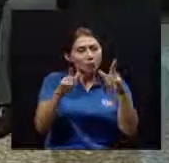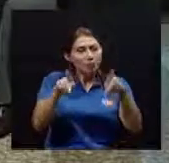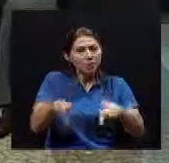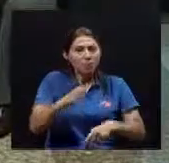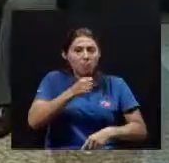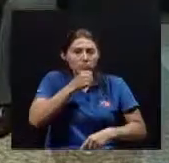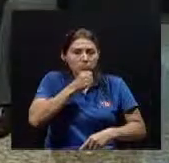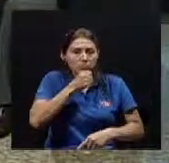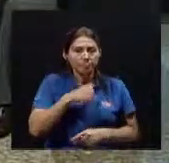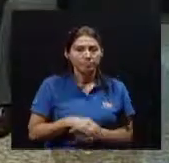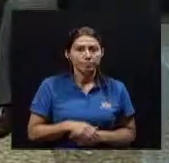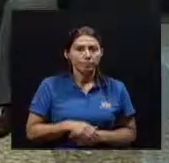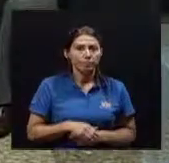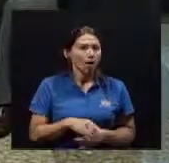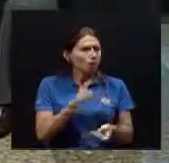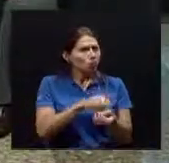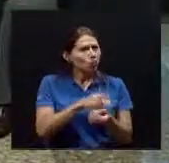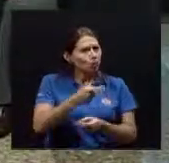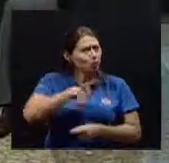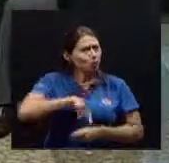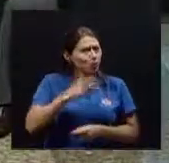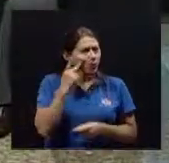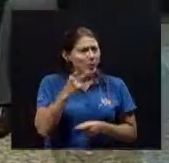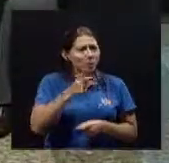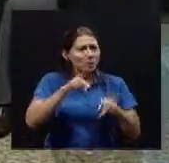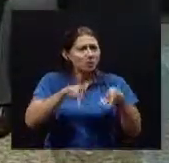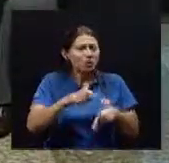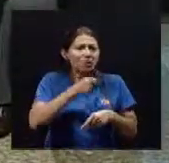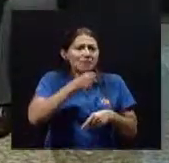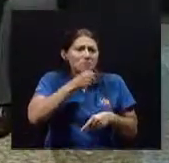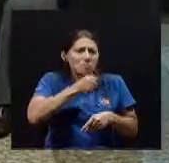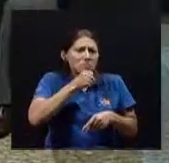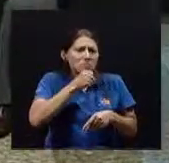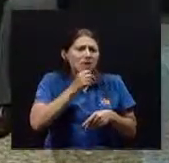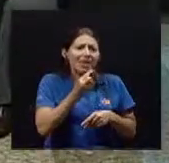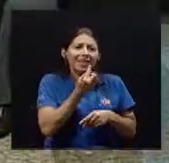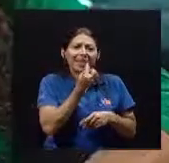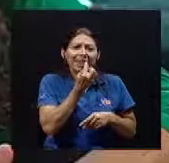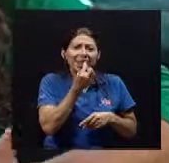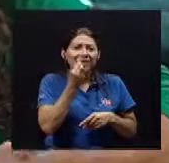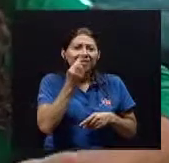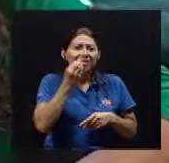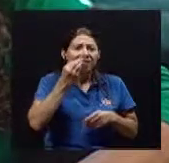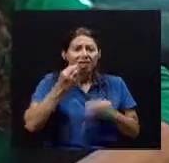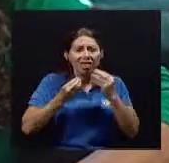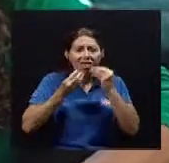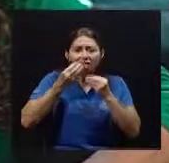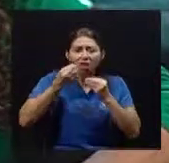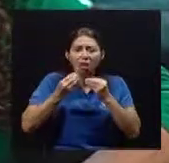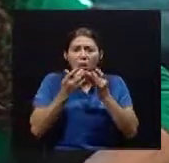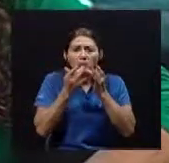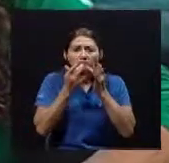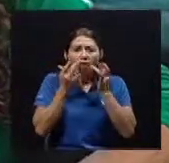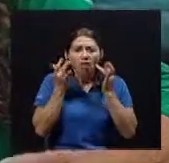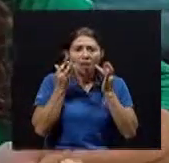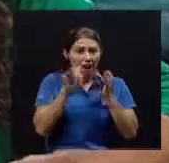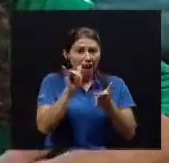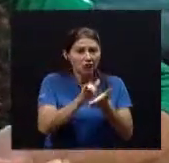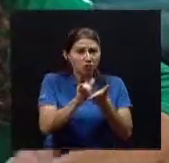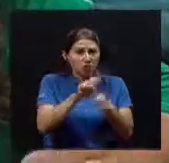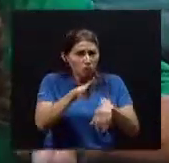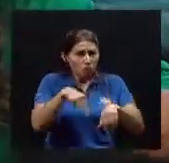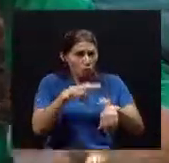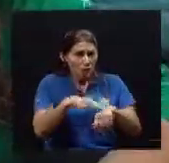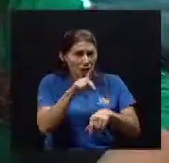Es que Hemos visto Como a los adultos mayores Se le caen las piezas Los dientes ¿Verdad? Y eso será normal Entonces Que